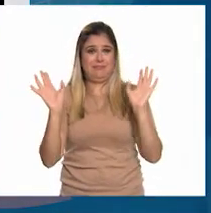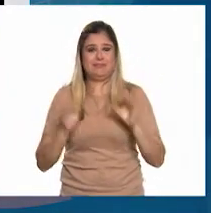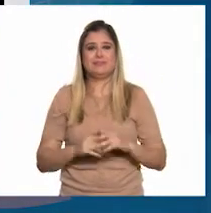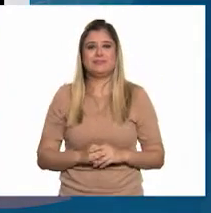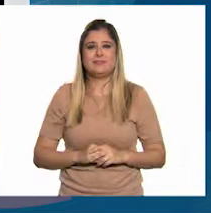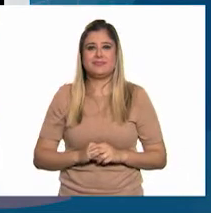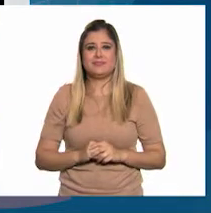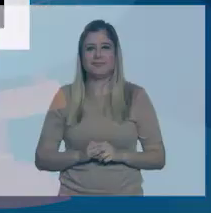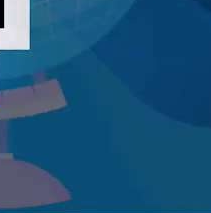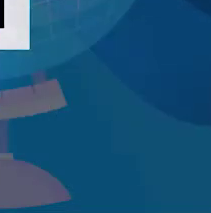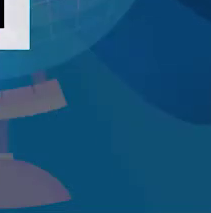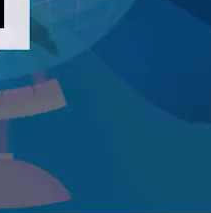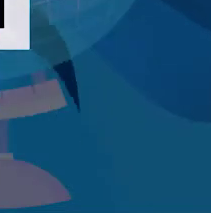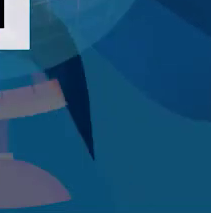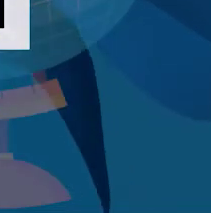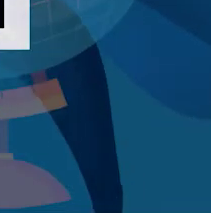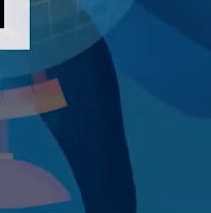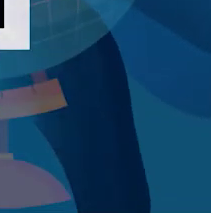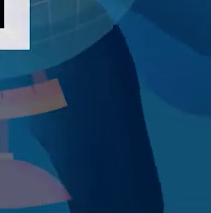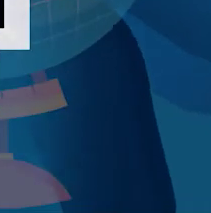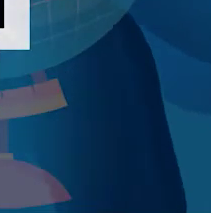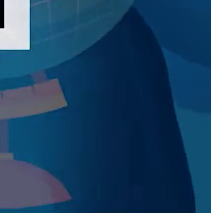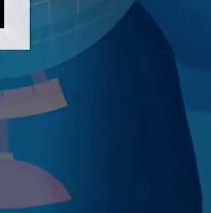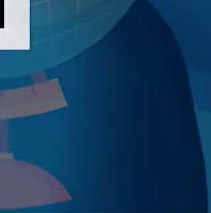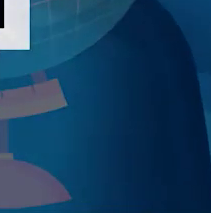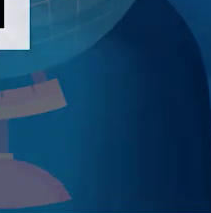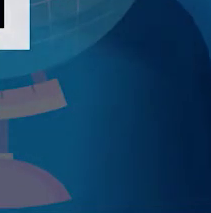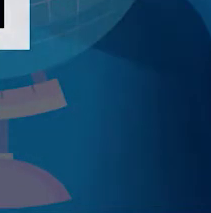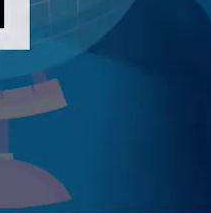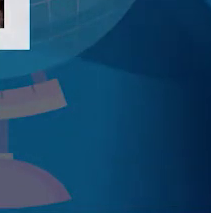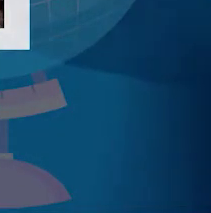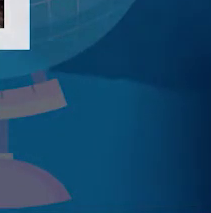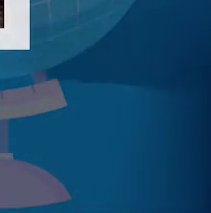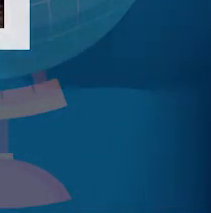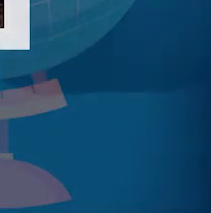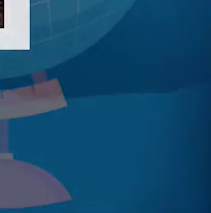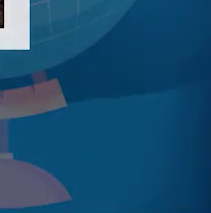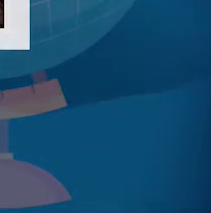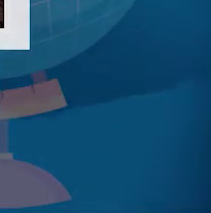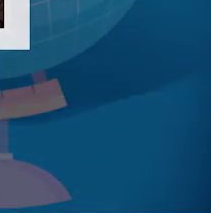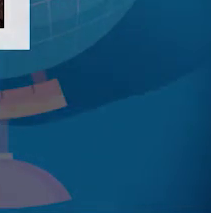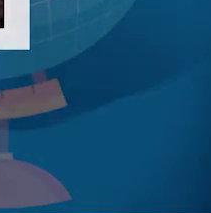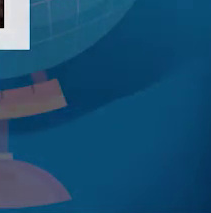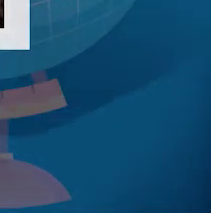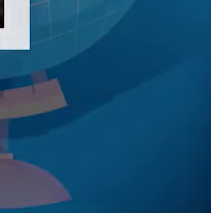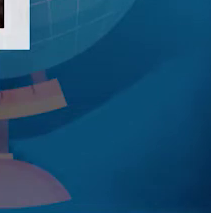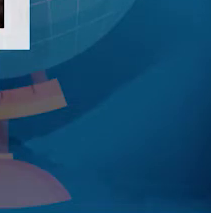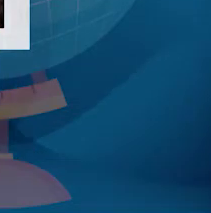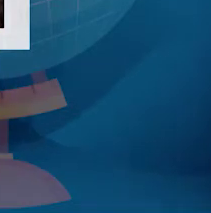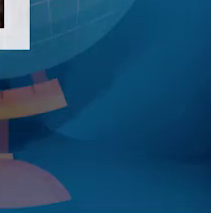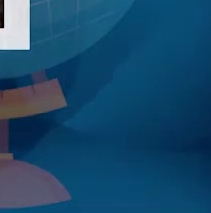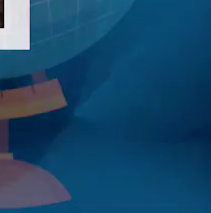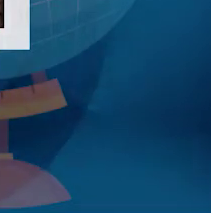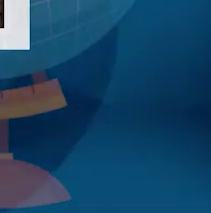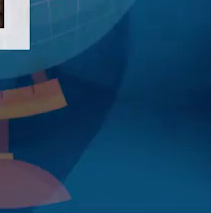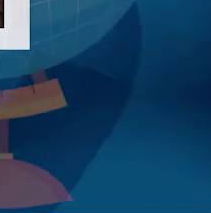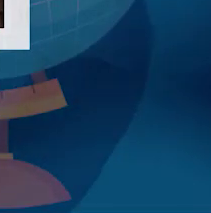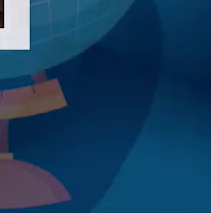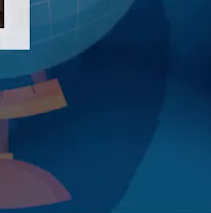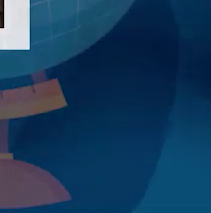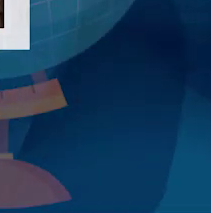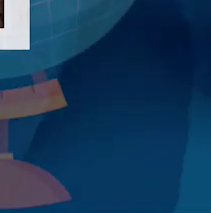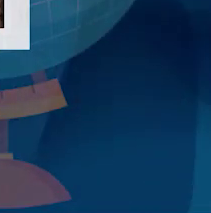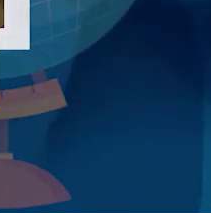Así como lo estás haciendo así, es como has excavado todo el día. Sí, así es. Vamos llegar hasta aquí. Oye, pero está,